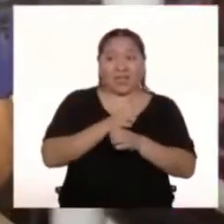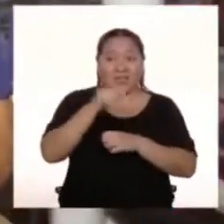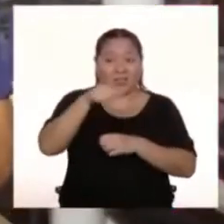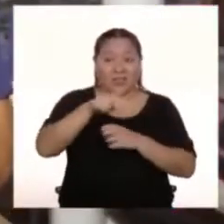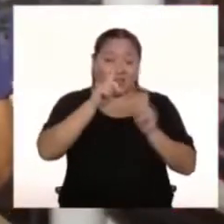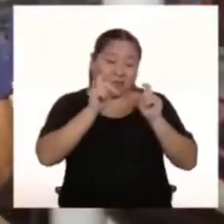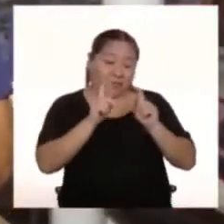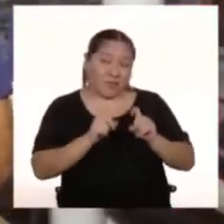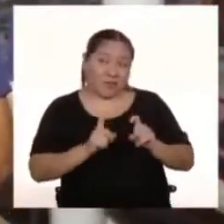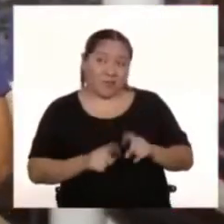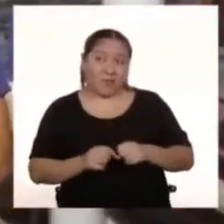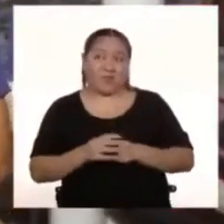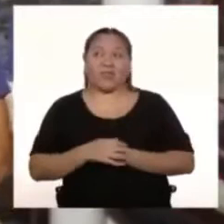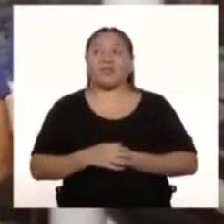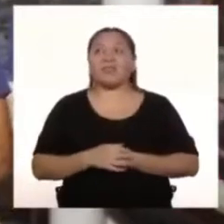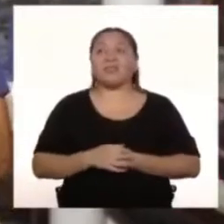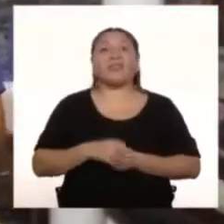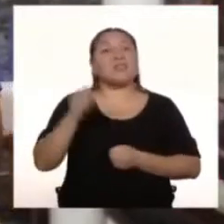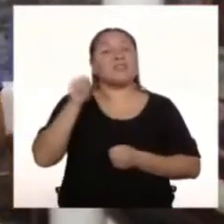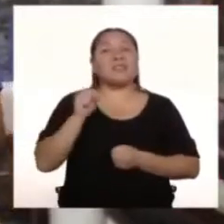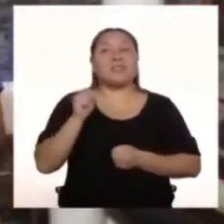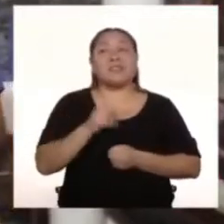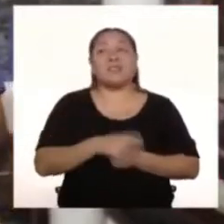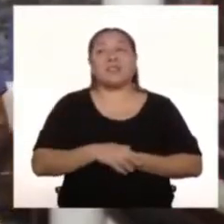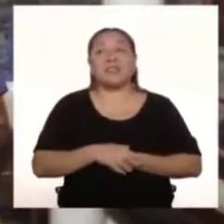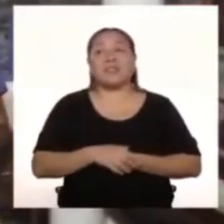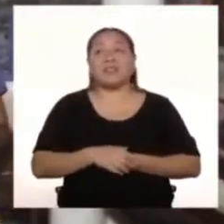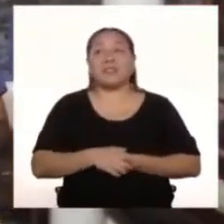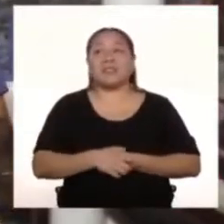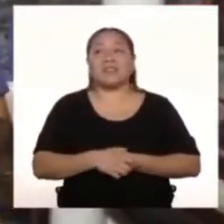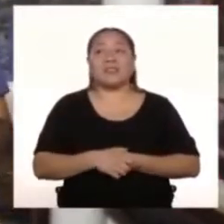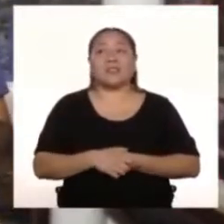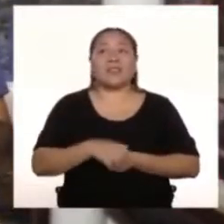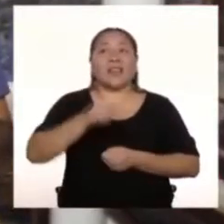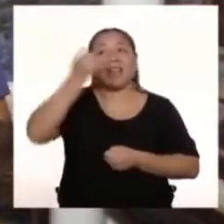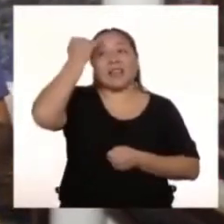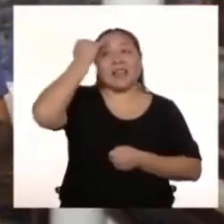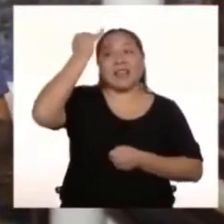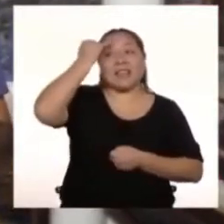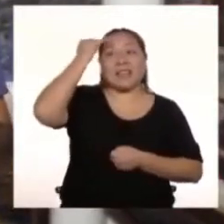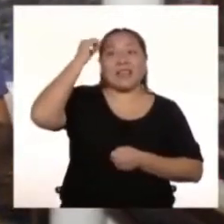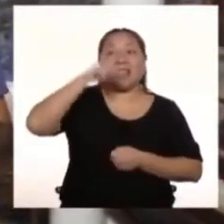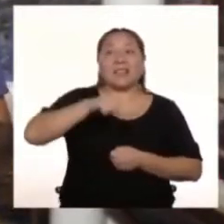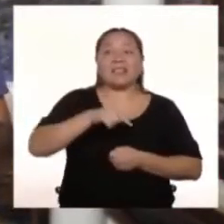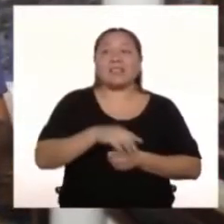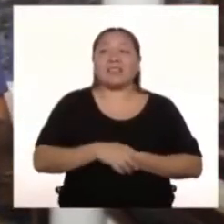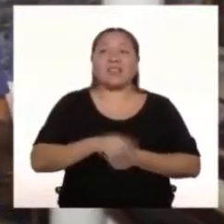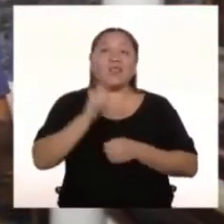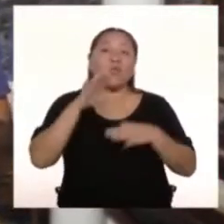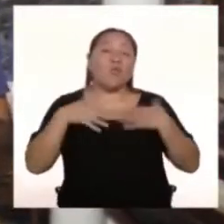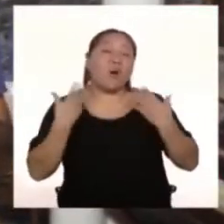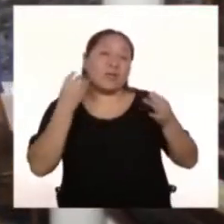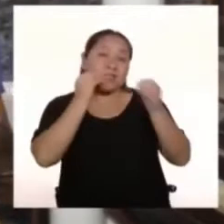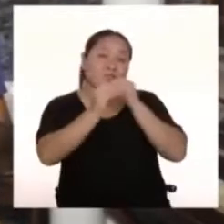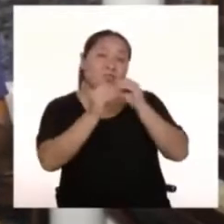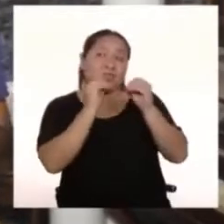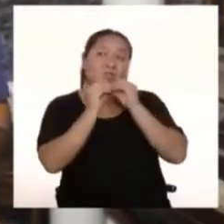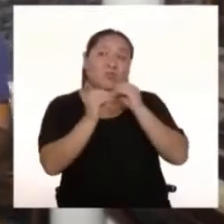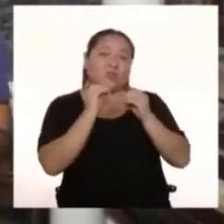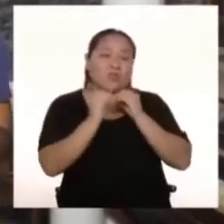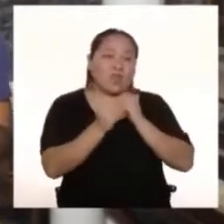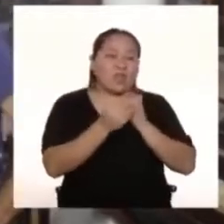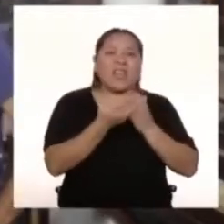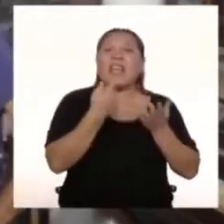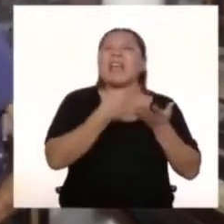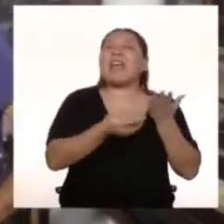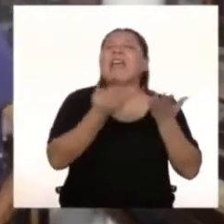preguntas Sí De todas maneras Y además La idea de esto Es que puedas resolver las cosas Con lo que tienes a la